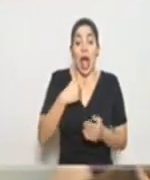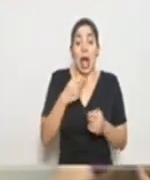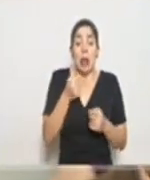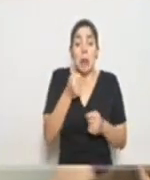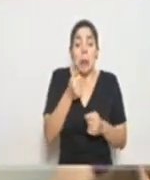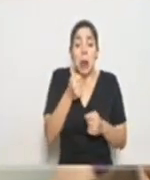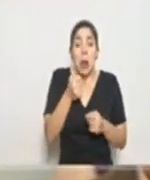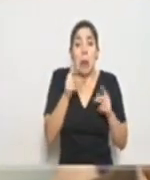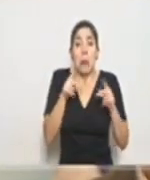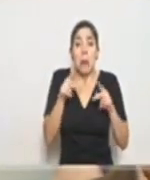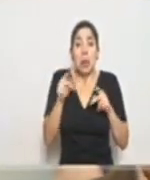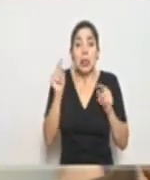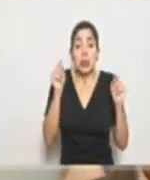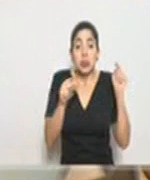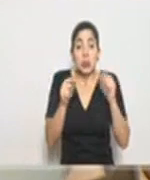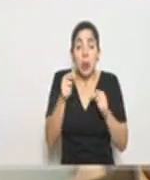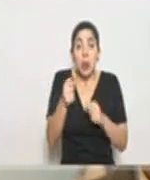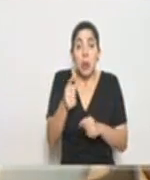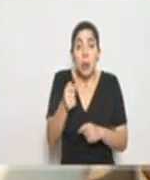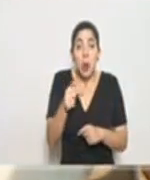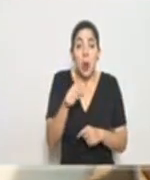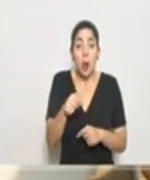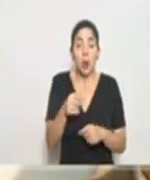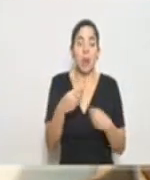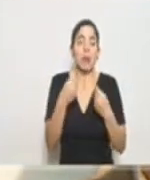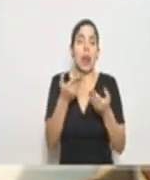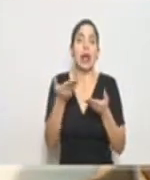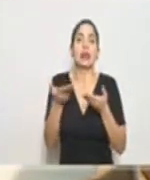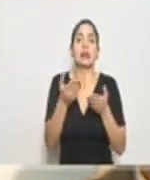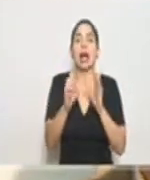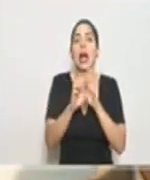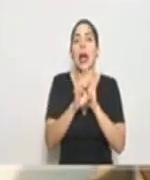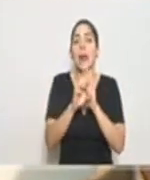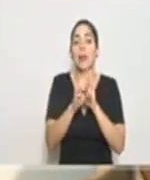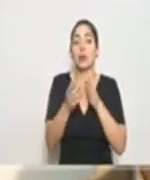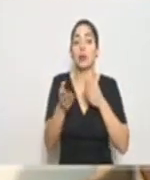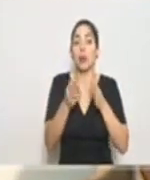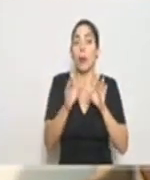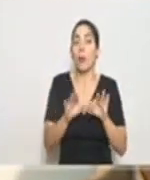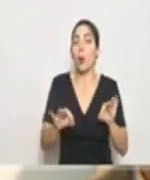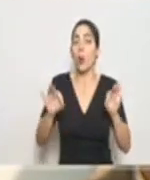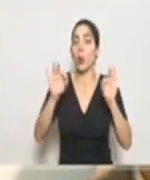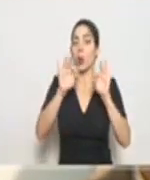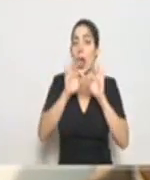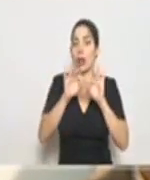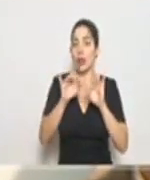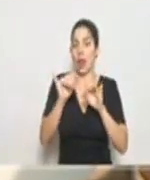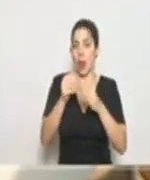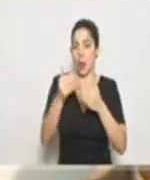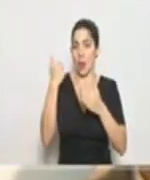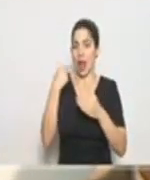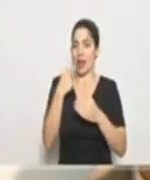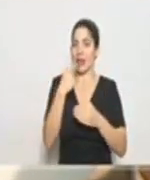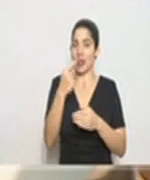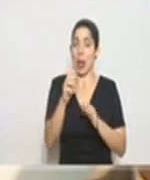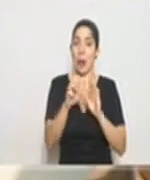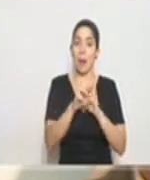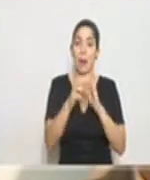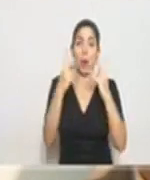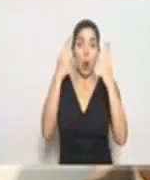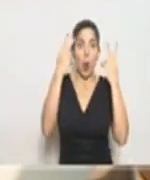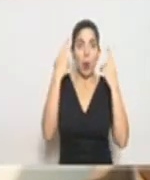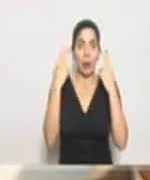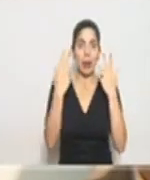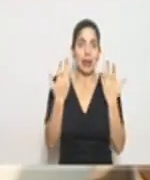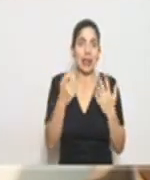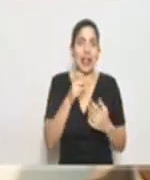presencia de personas que dan servicios, por ejemplo, que son de importantes, que la gente, como indicaba anteriormente, por ejemplo, cortarse el pelo,